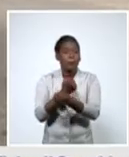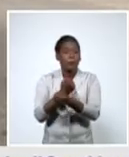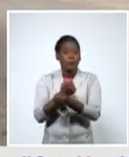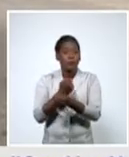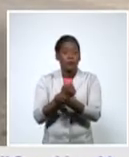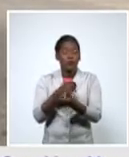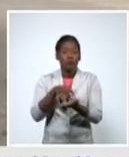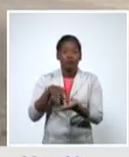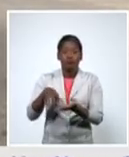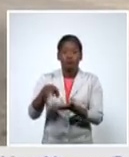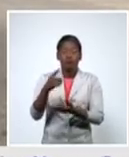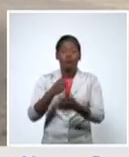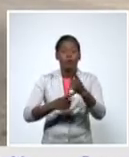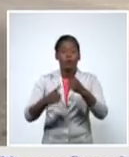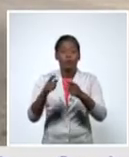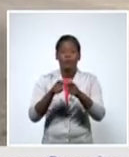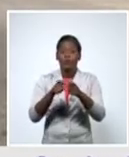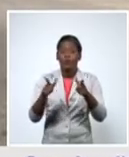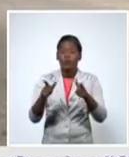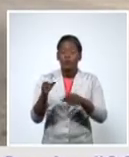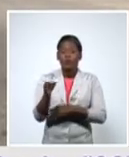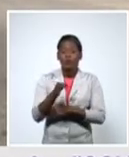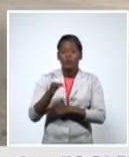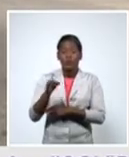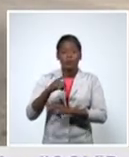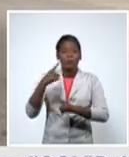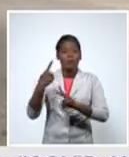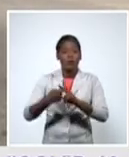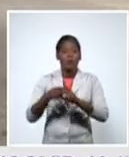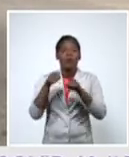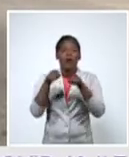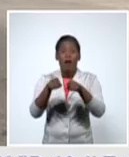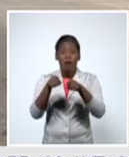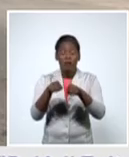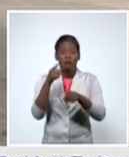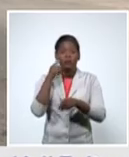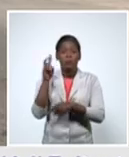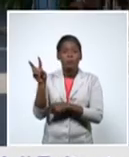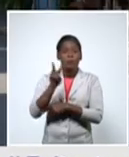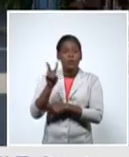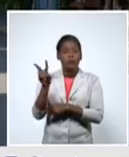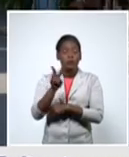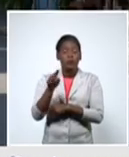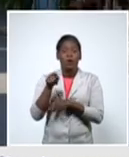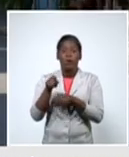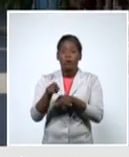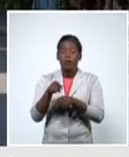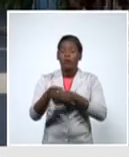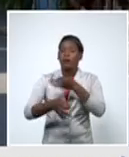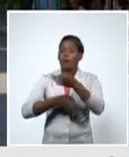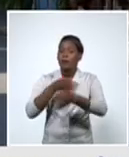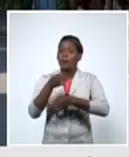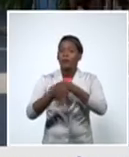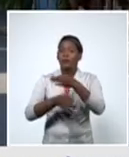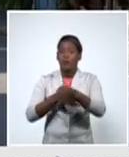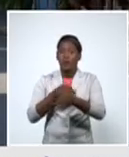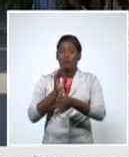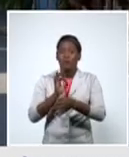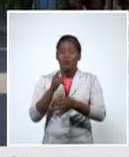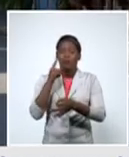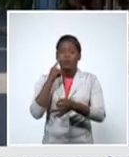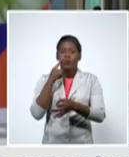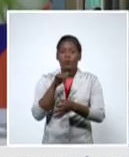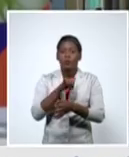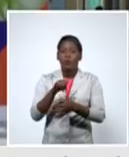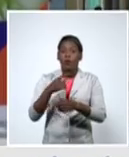los municipios especialmente en Vayamo con 22 casos hasta el último parte ofrecido este miércoles y en el municipio de